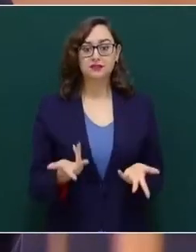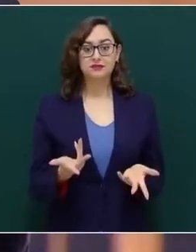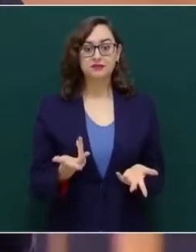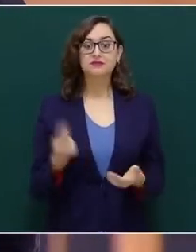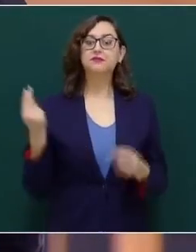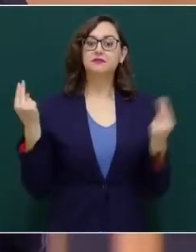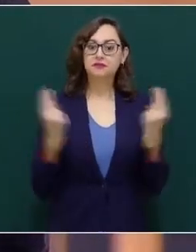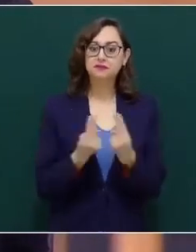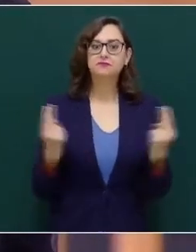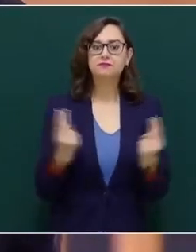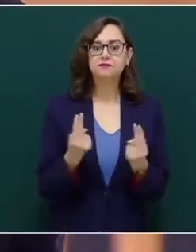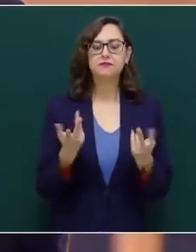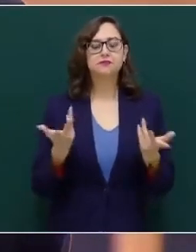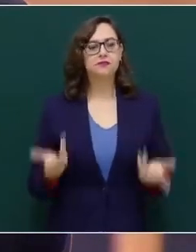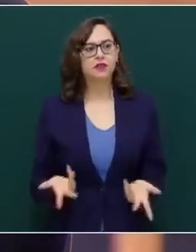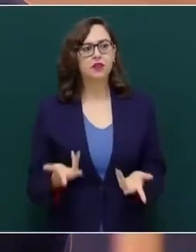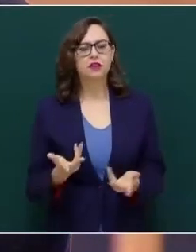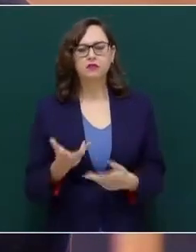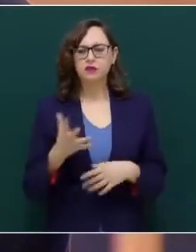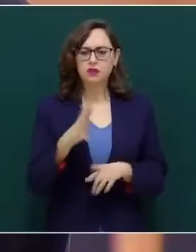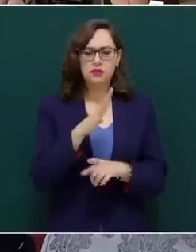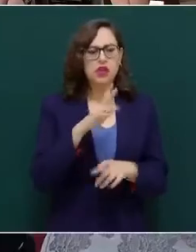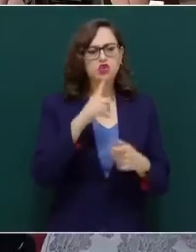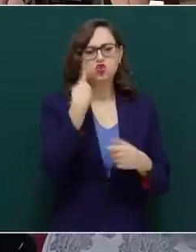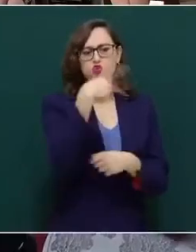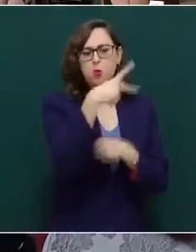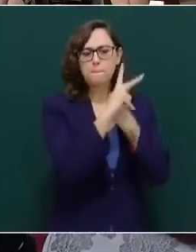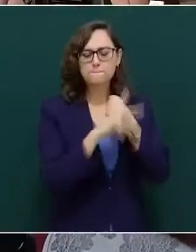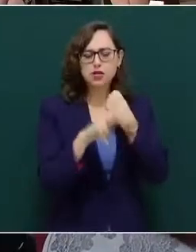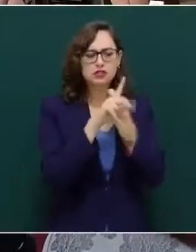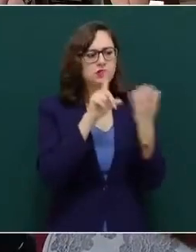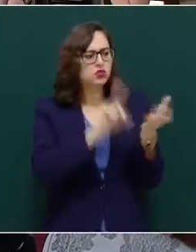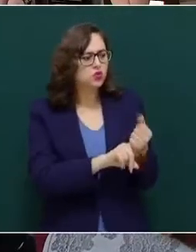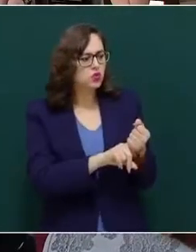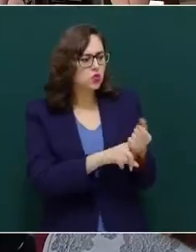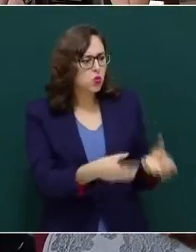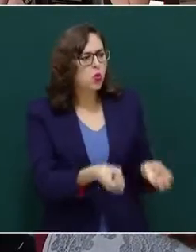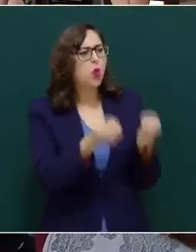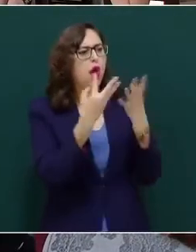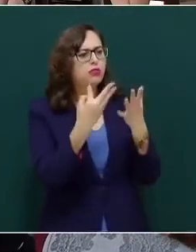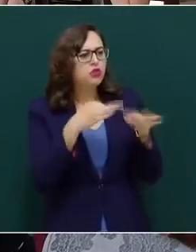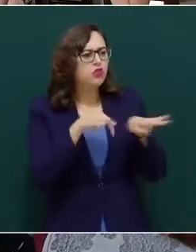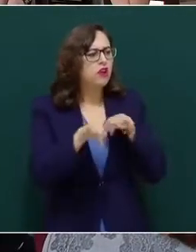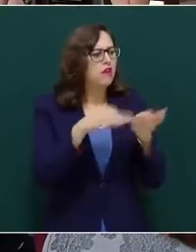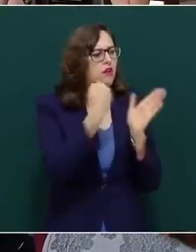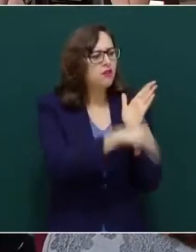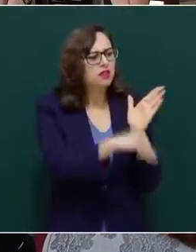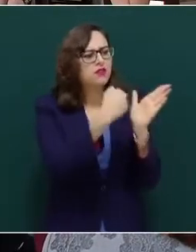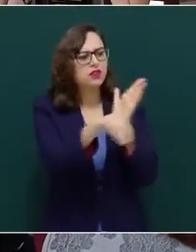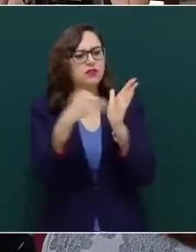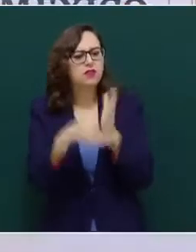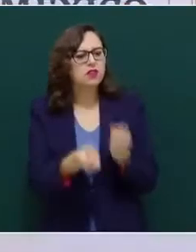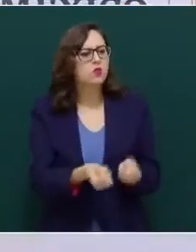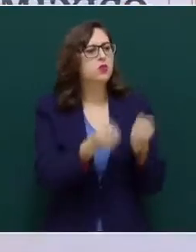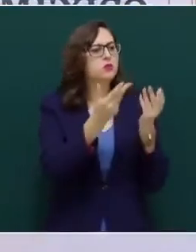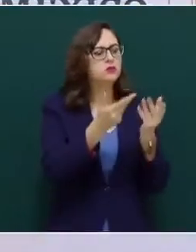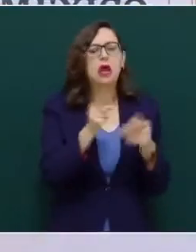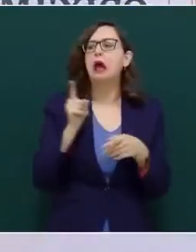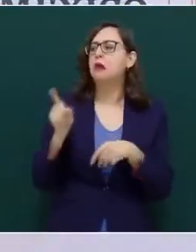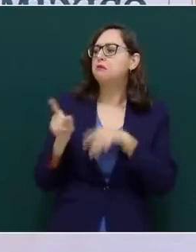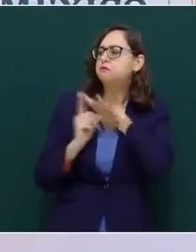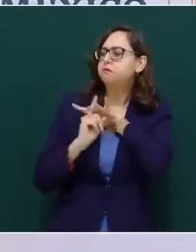estudiar la demanda de mano de obra y abrir ordenadamente el flujo migratorio?